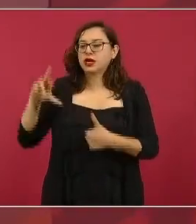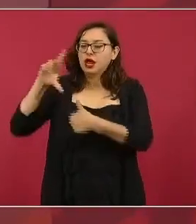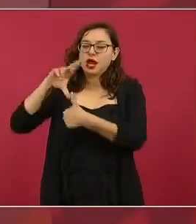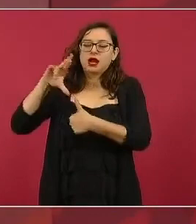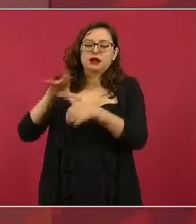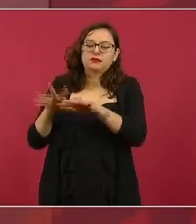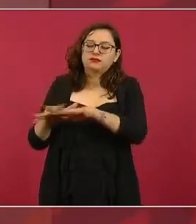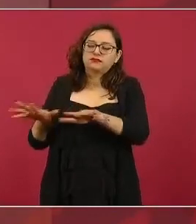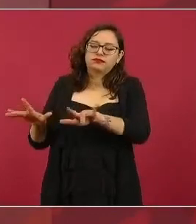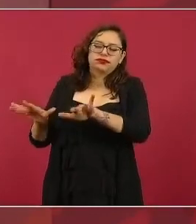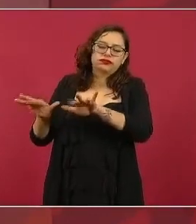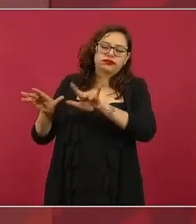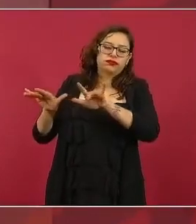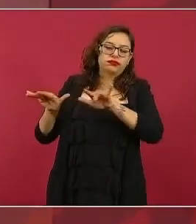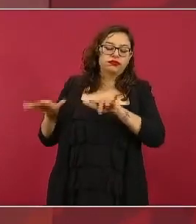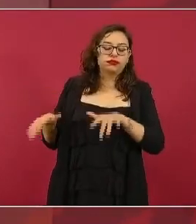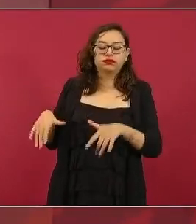mundo